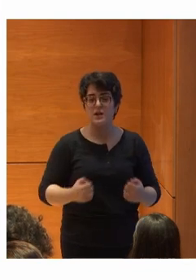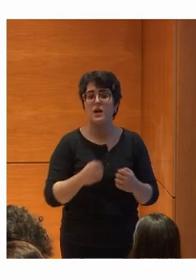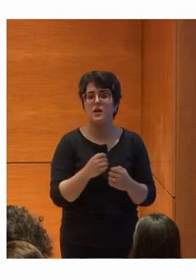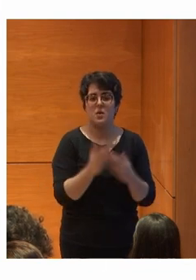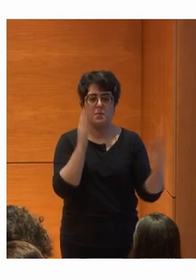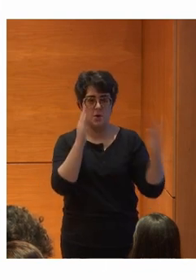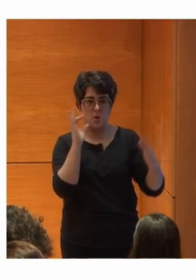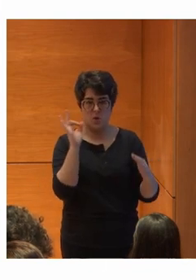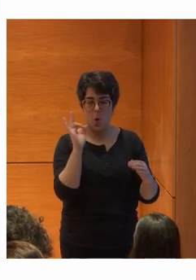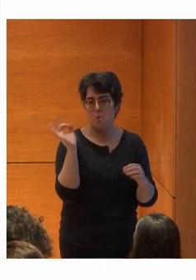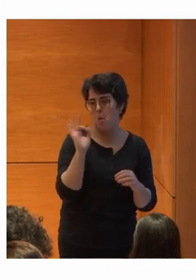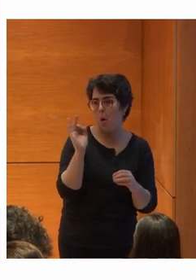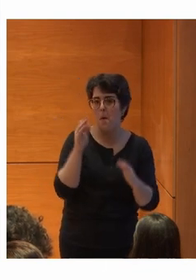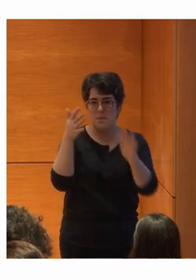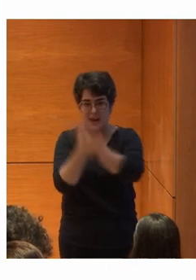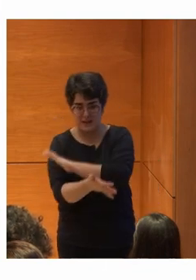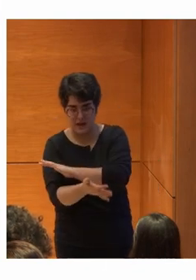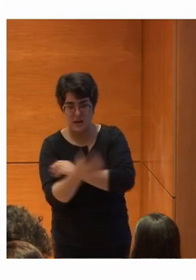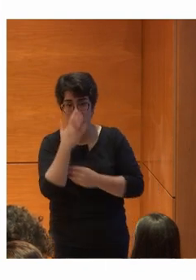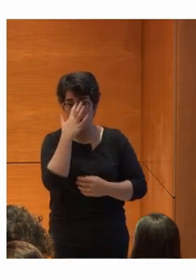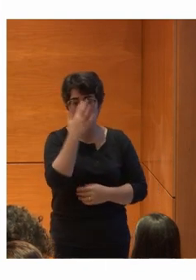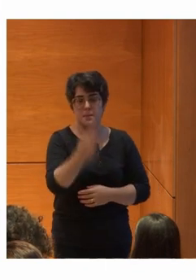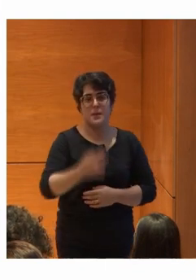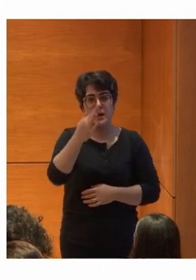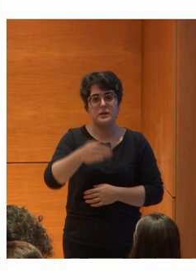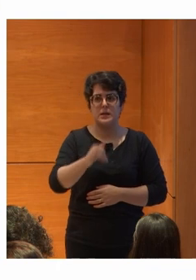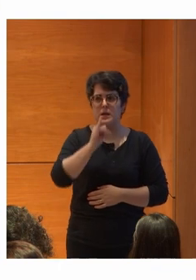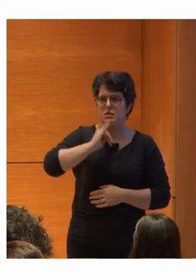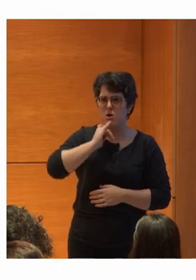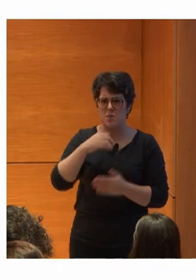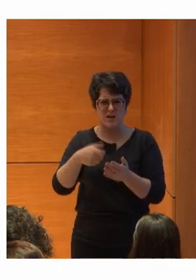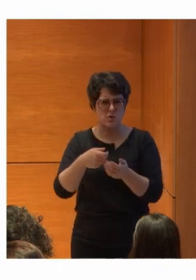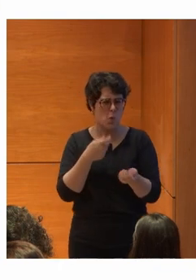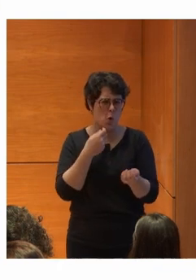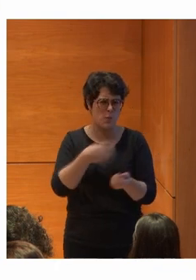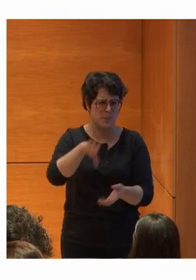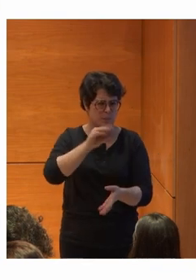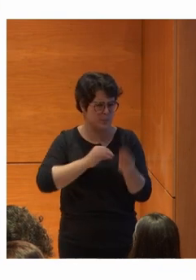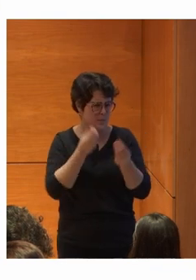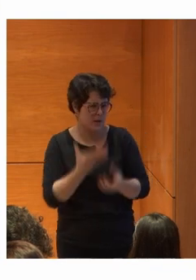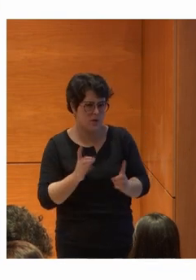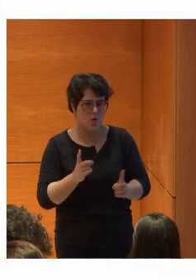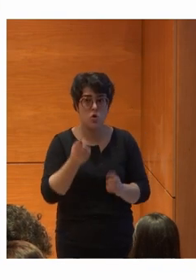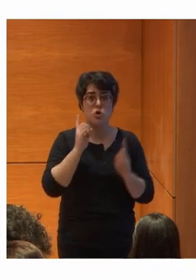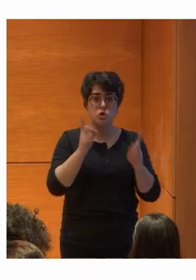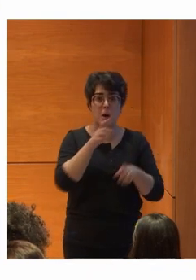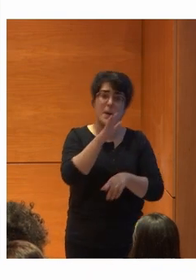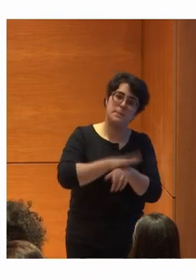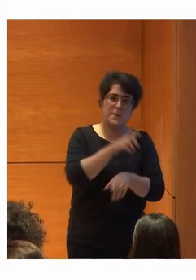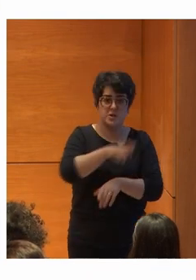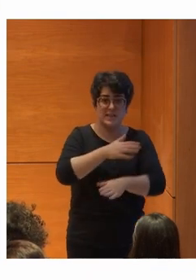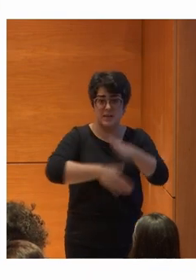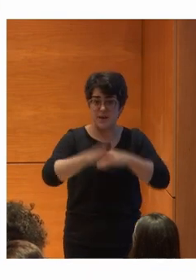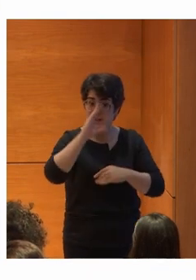Temporal O permanente Y también personas Que no manejan Bien el idioma Es decir Esto no es algo Que reivindiquemos Únicamente Para las personas Con discapacidad